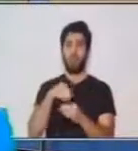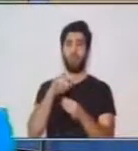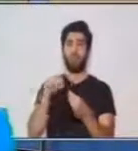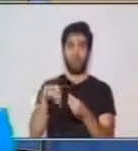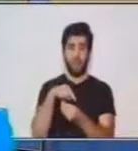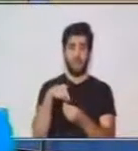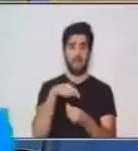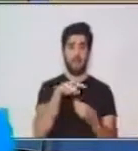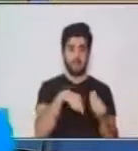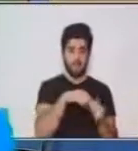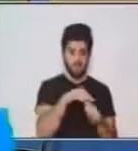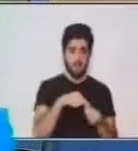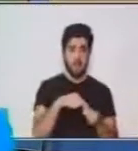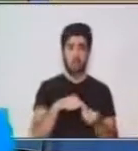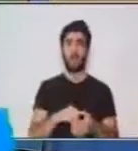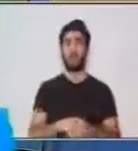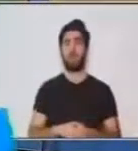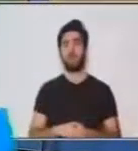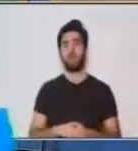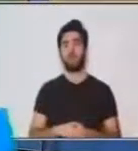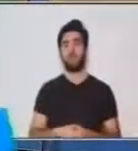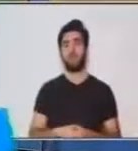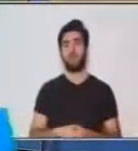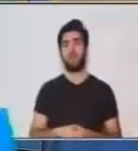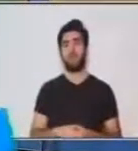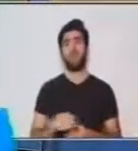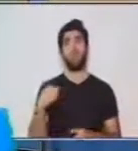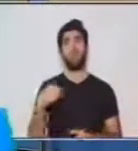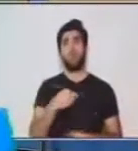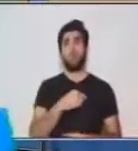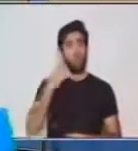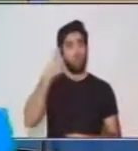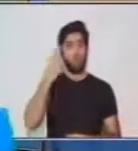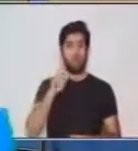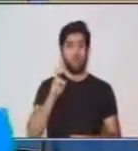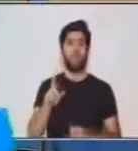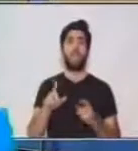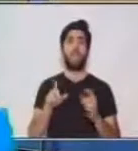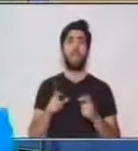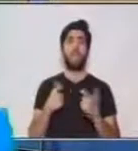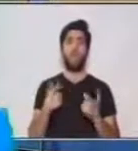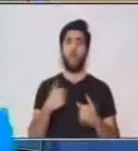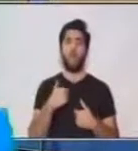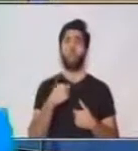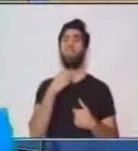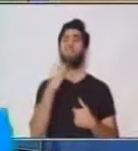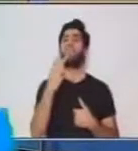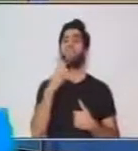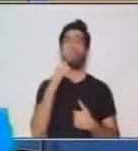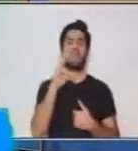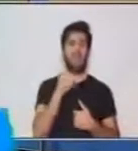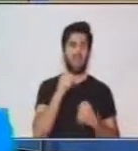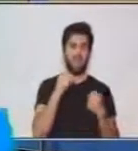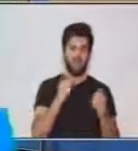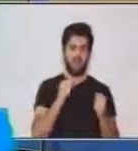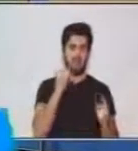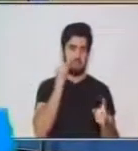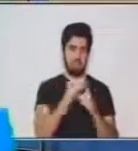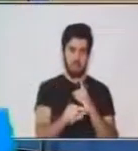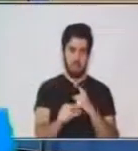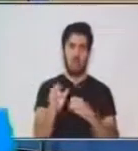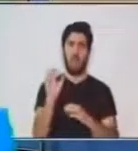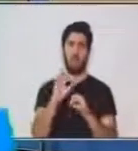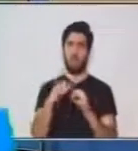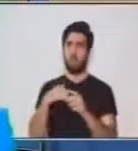con personas que nos rodean, no sabemos modular nuestros tonos de voz y de repente yo puedo